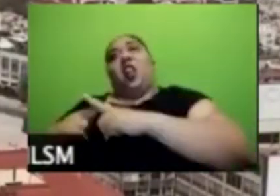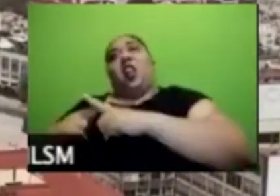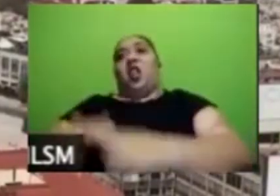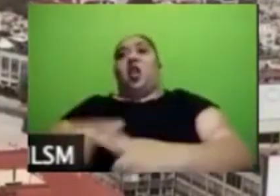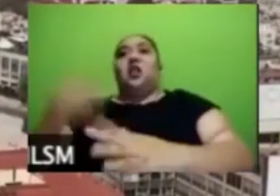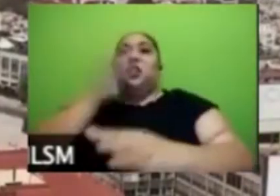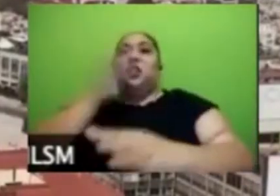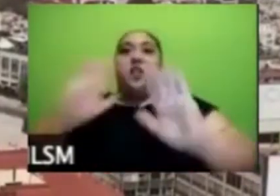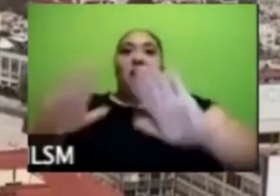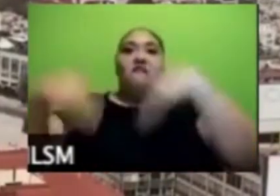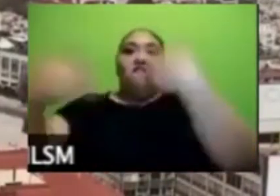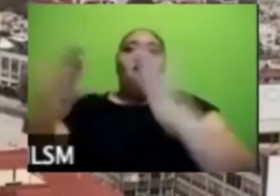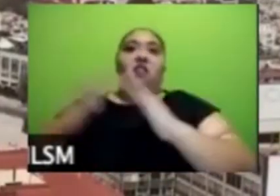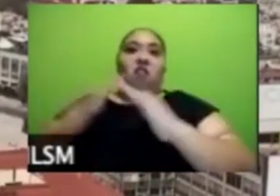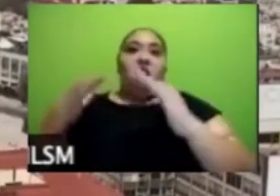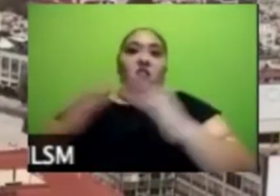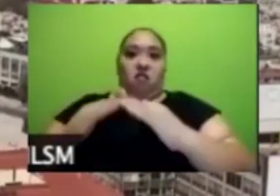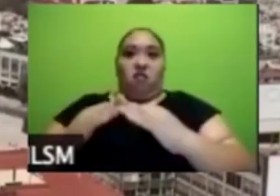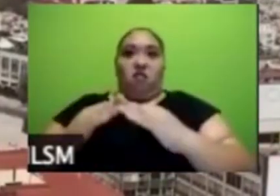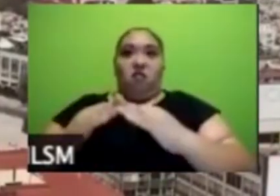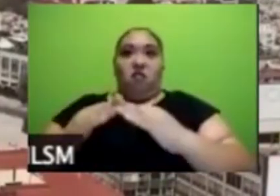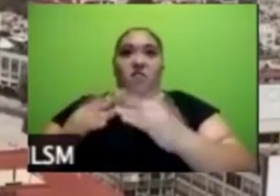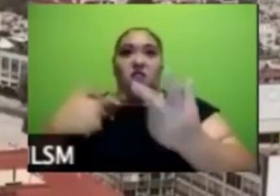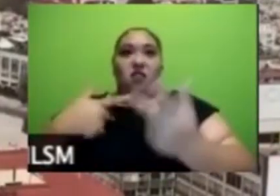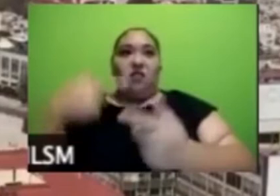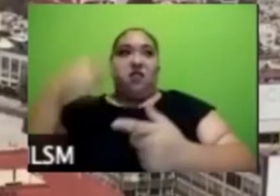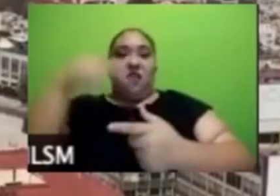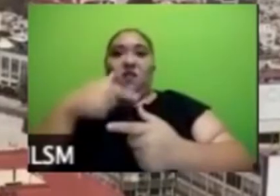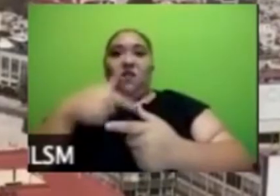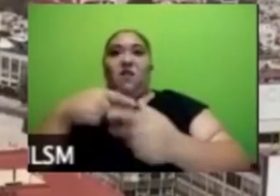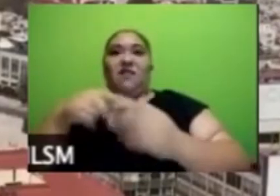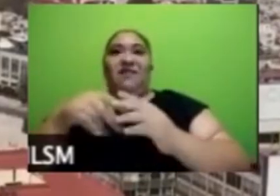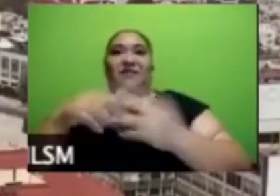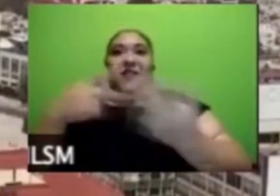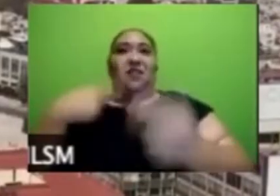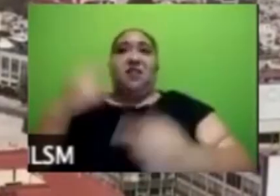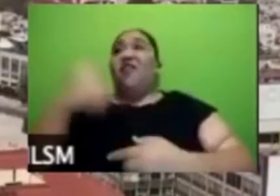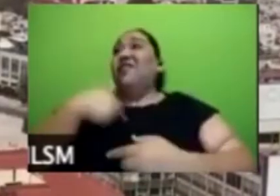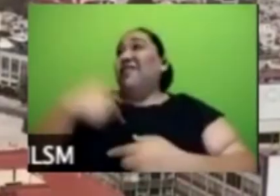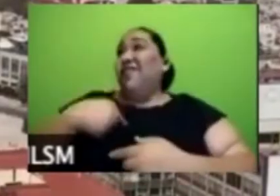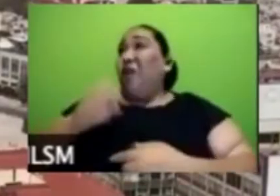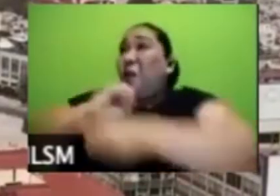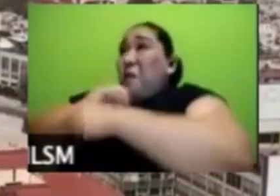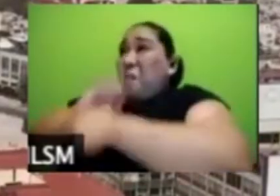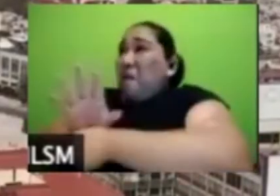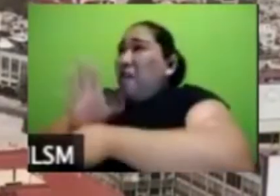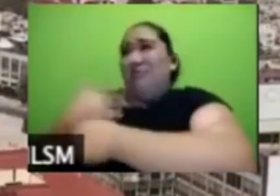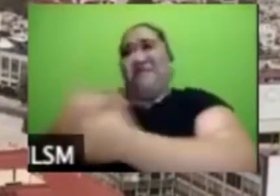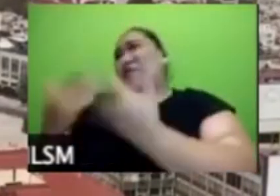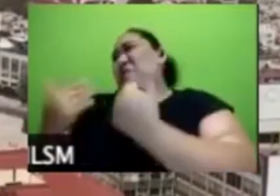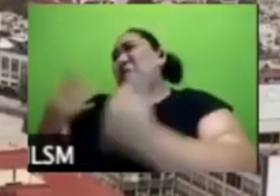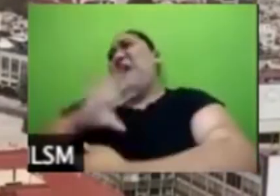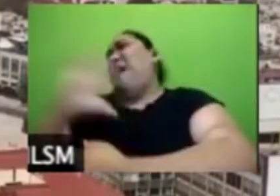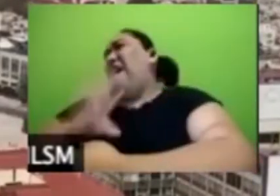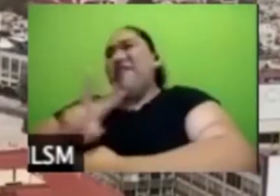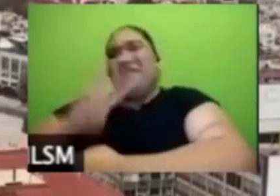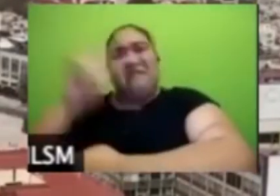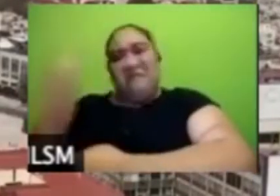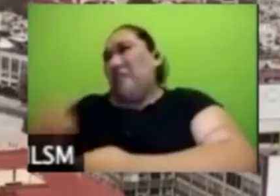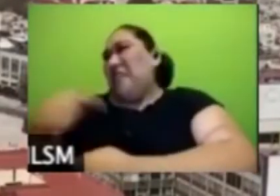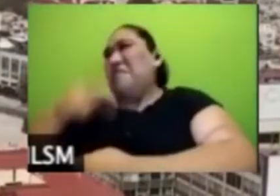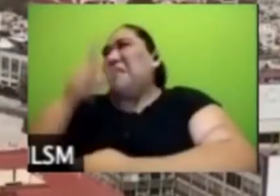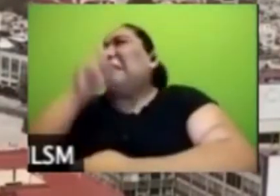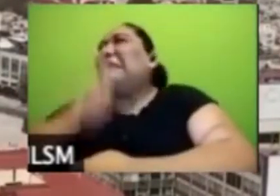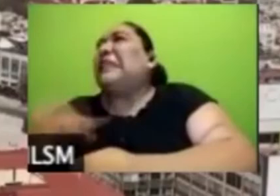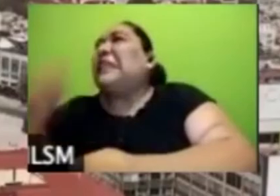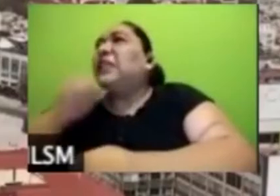que no existe el virus que es un complot bueno ahí hay un grupo de gente que es entre 20 y 24% que no tienen